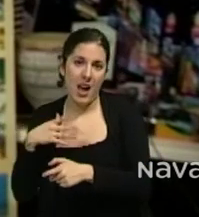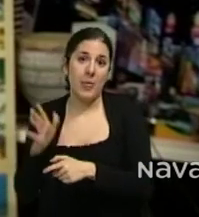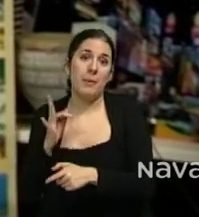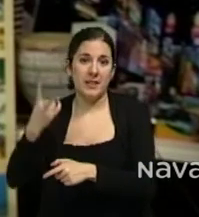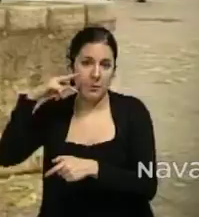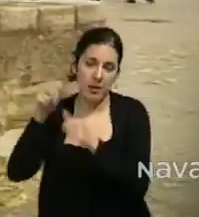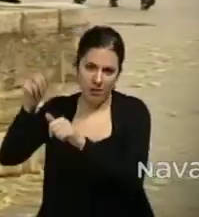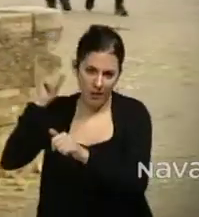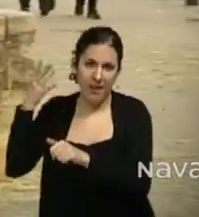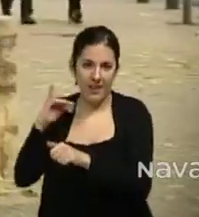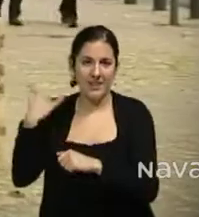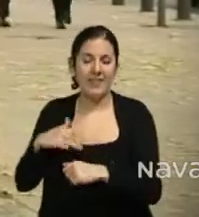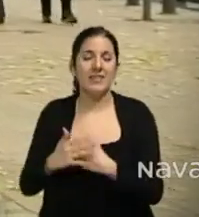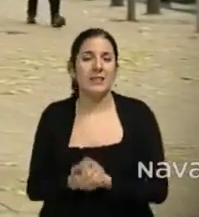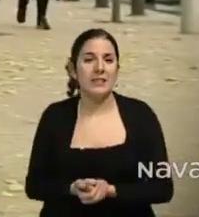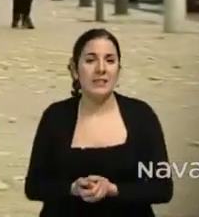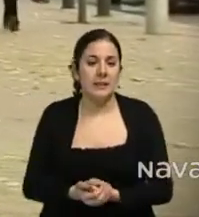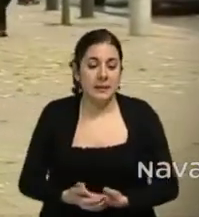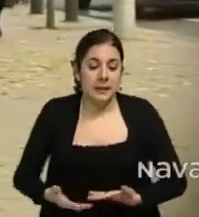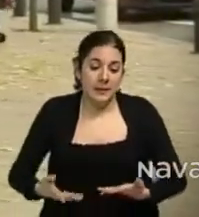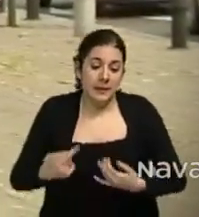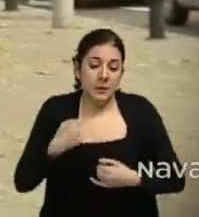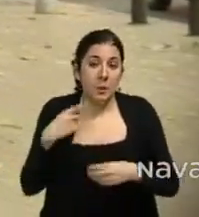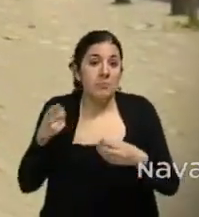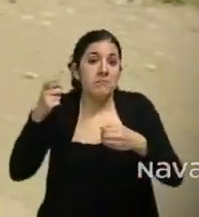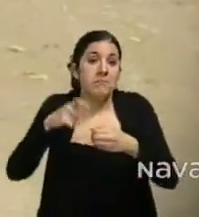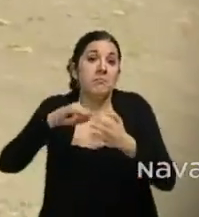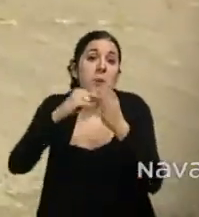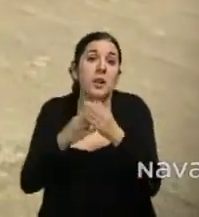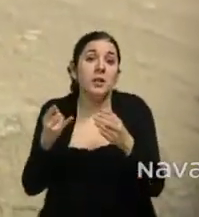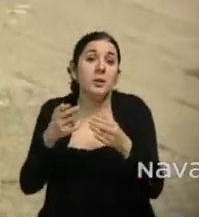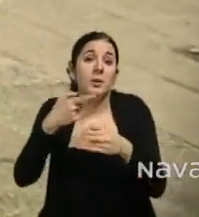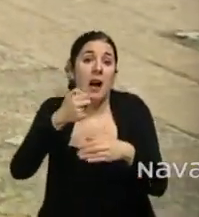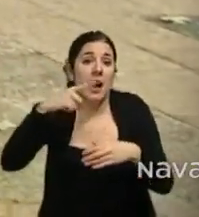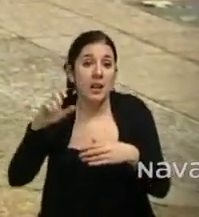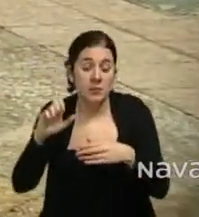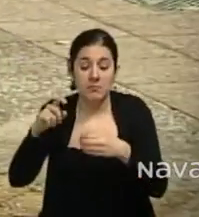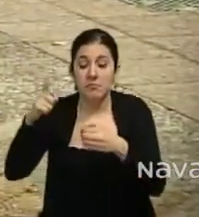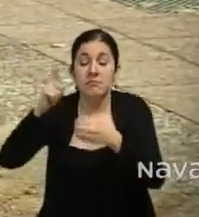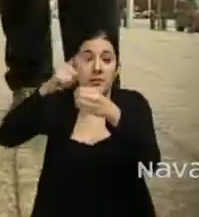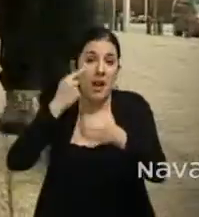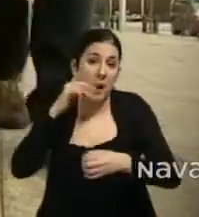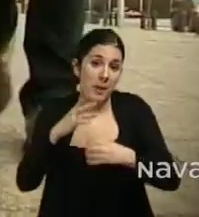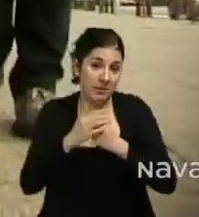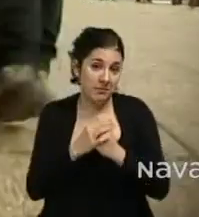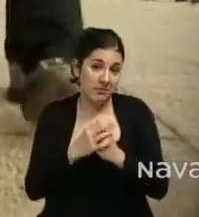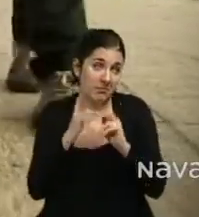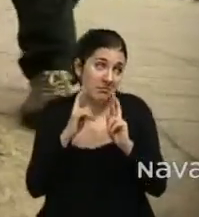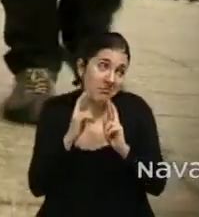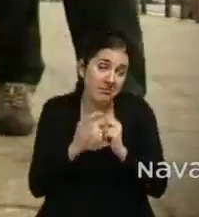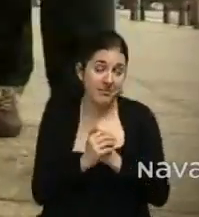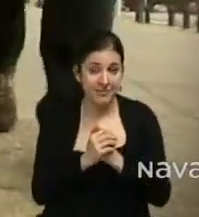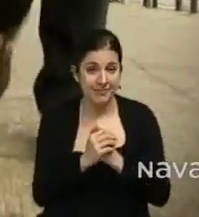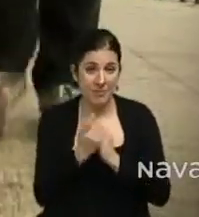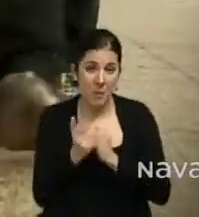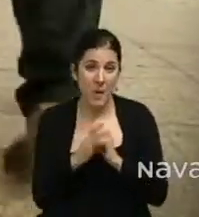Y, bueno, pues me inscribí un poco sin mucha perspectiva, pues, bueno,